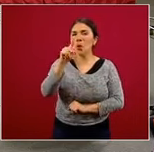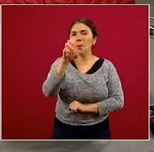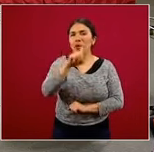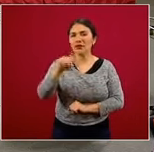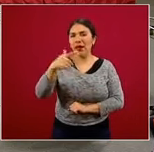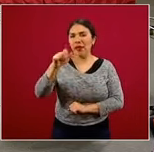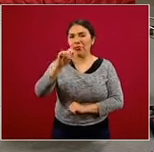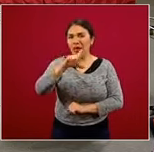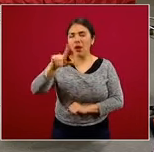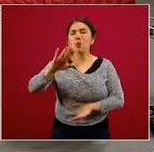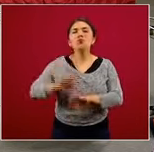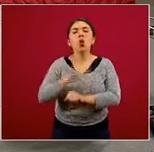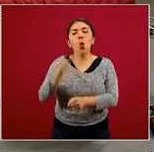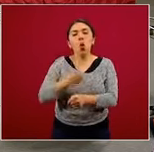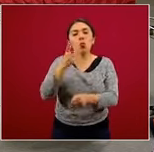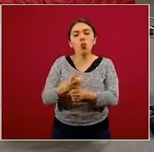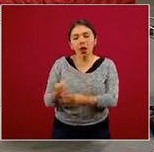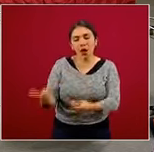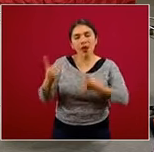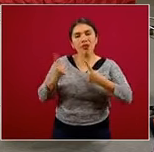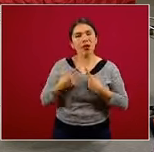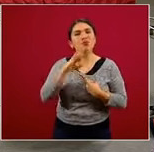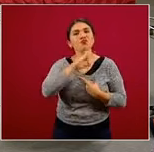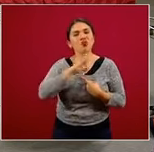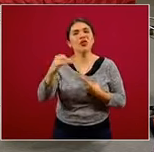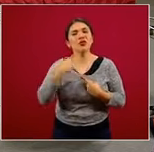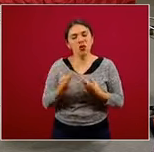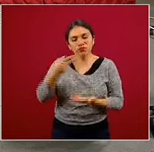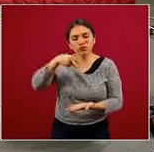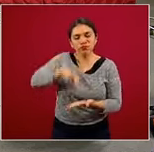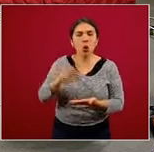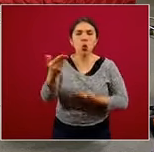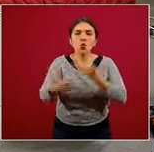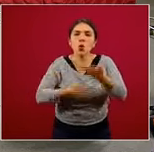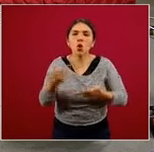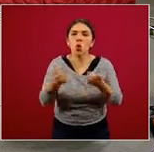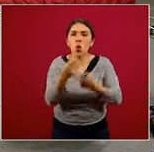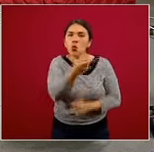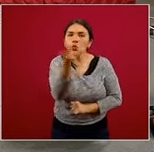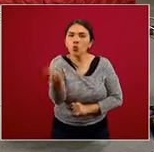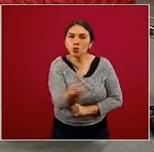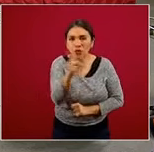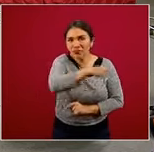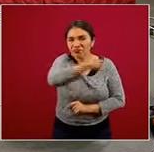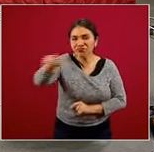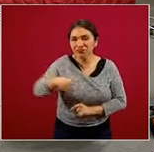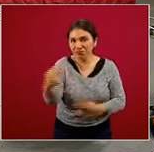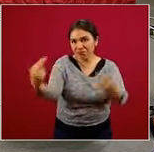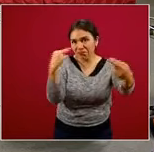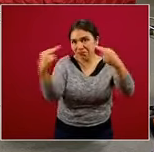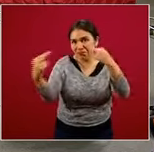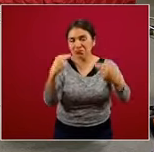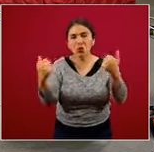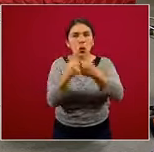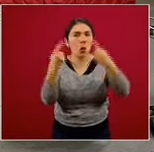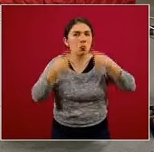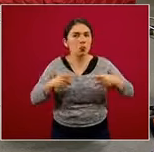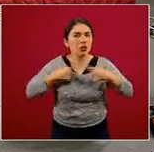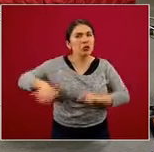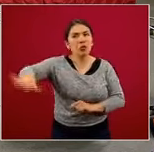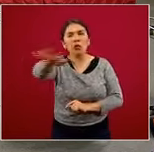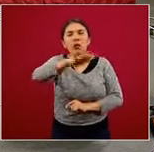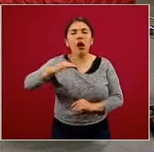por esta oportunidad que me da de compartir con ustedes, con los medios, pero también con todas las